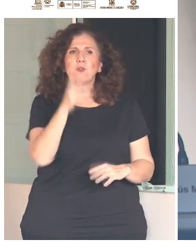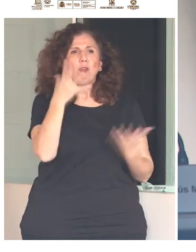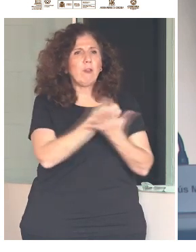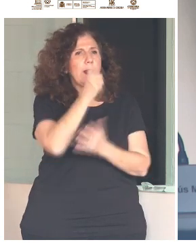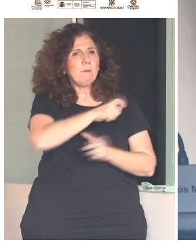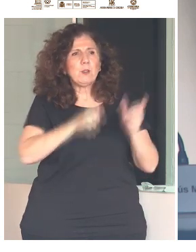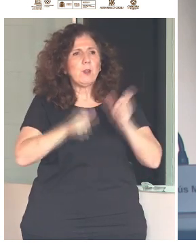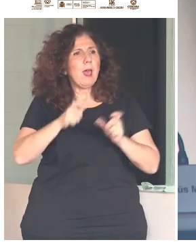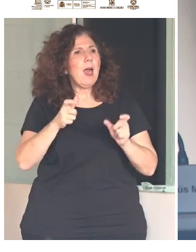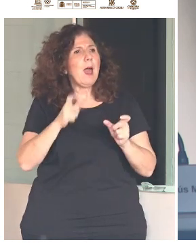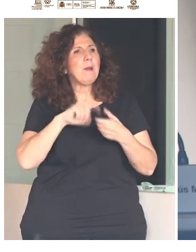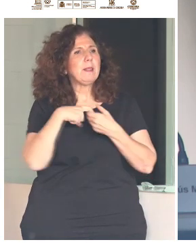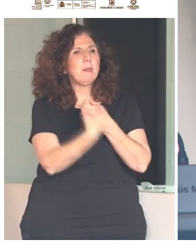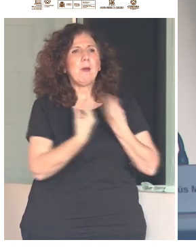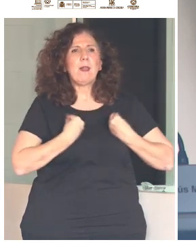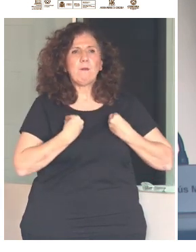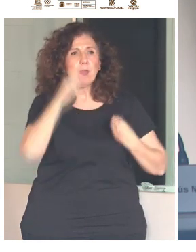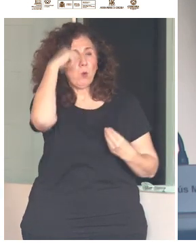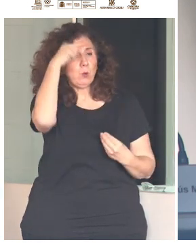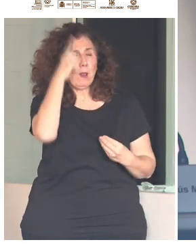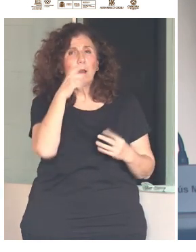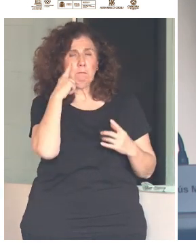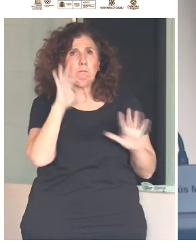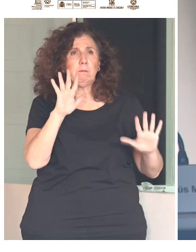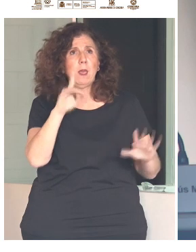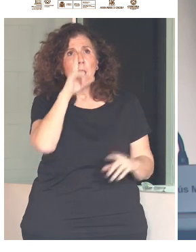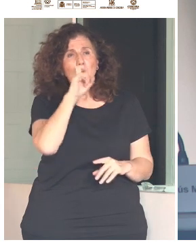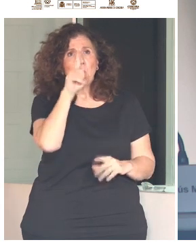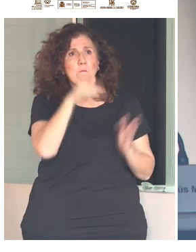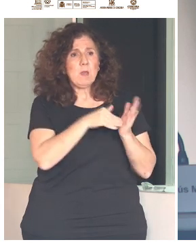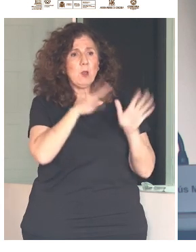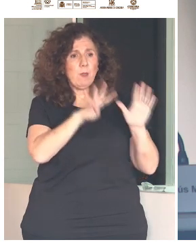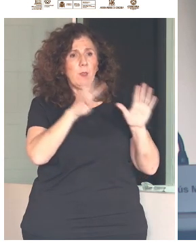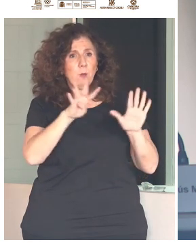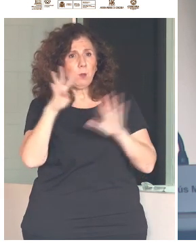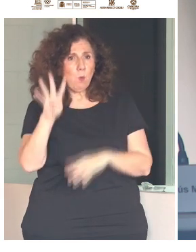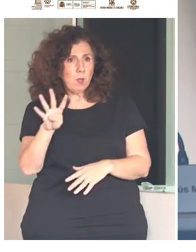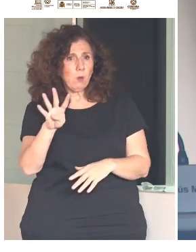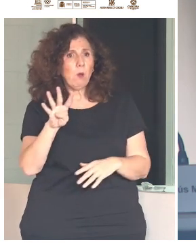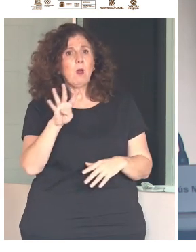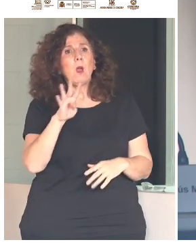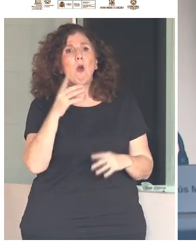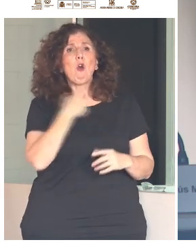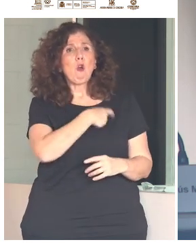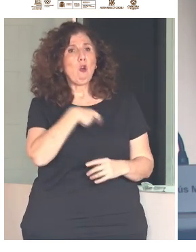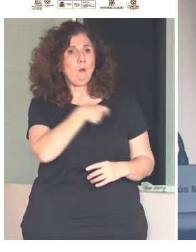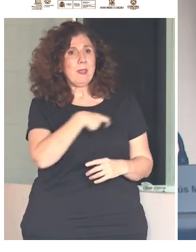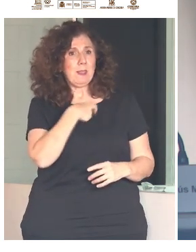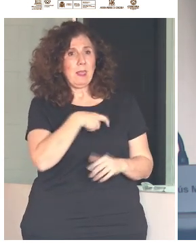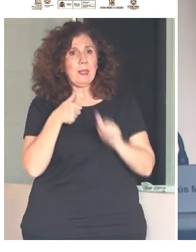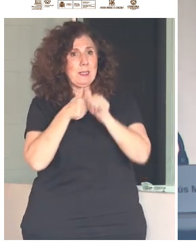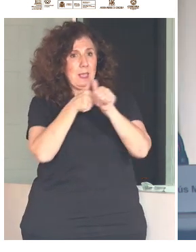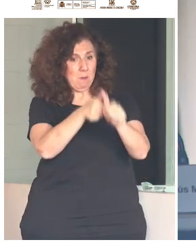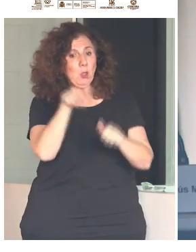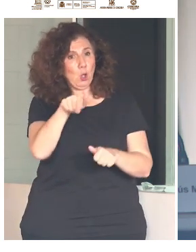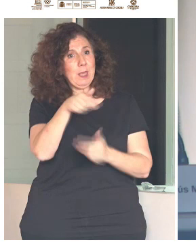cultural. Y, fijaros, en 1994, hace muchos años, el Comité de Seguimiento de